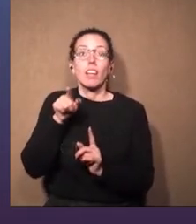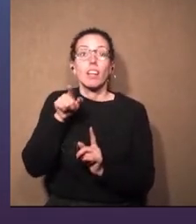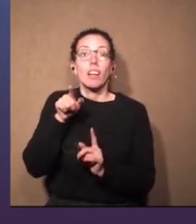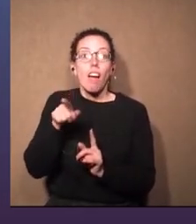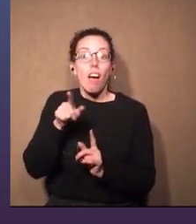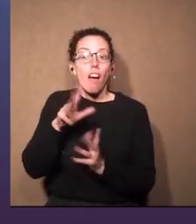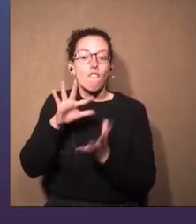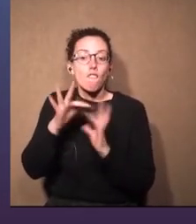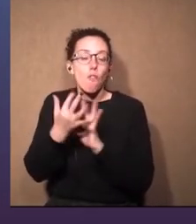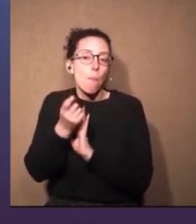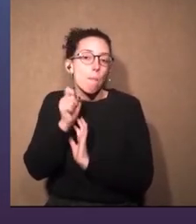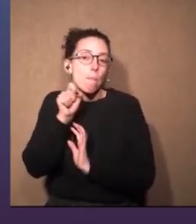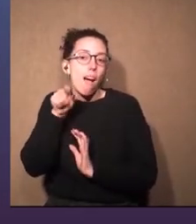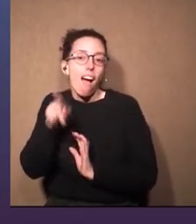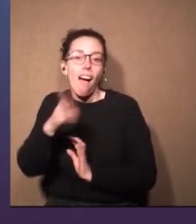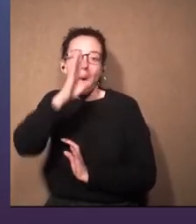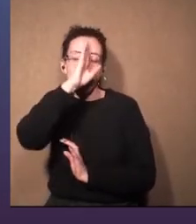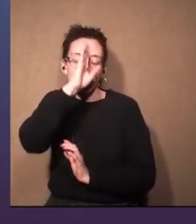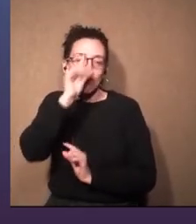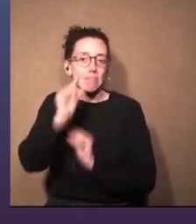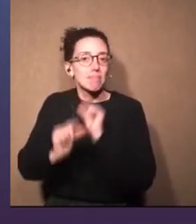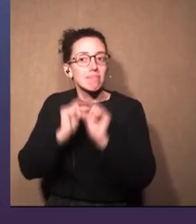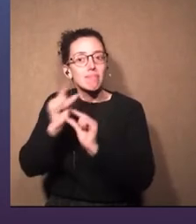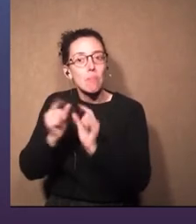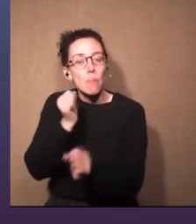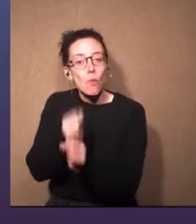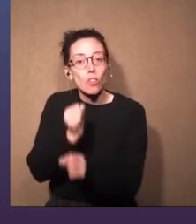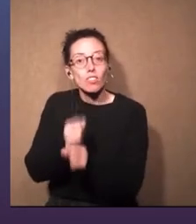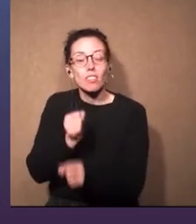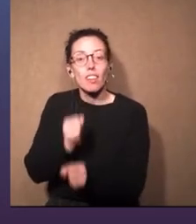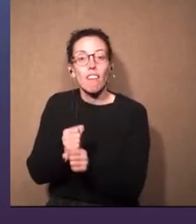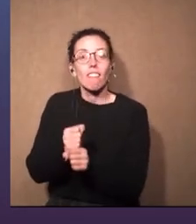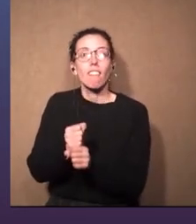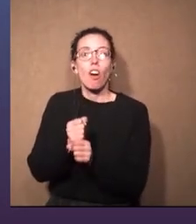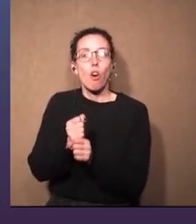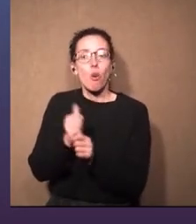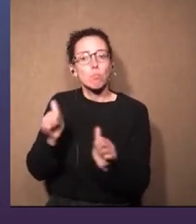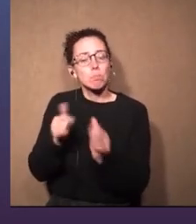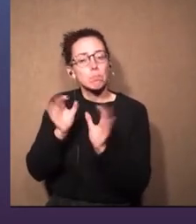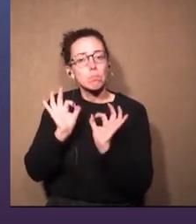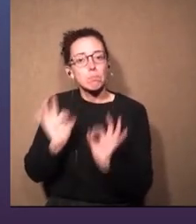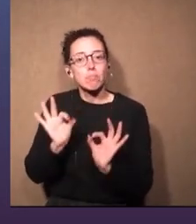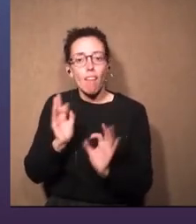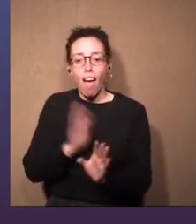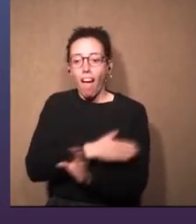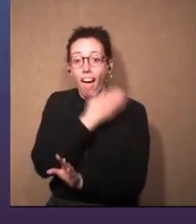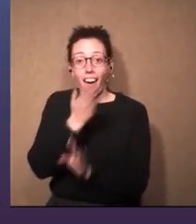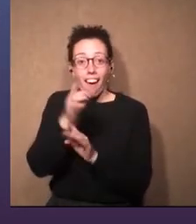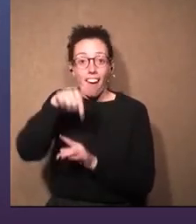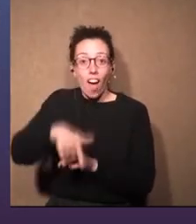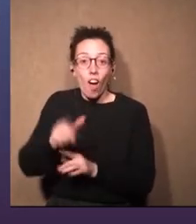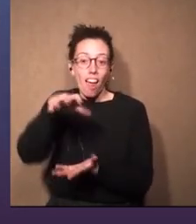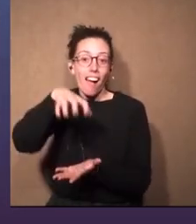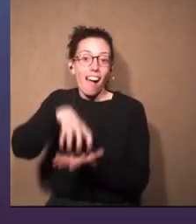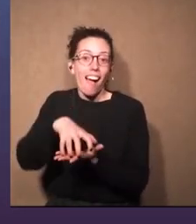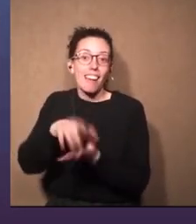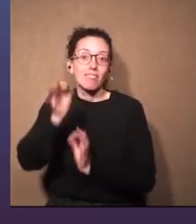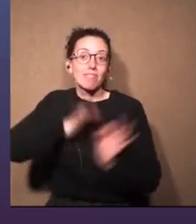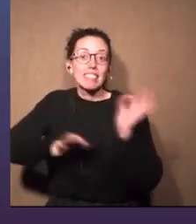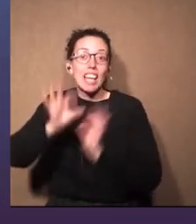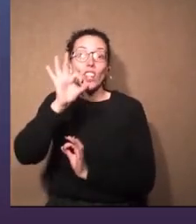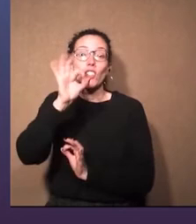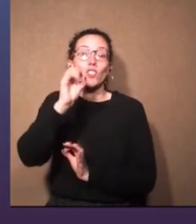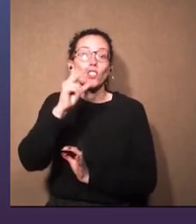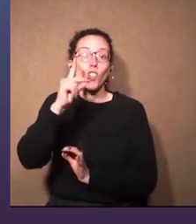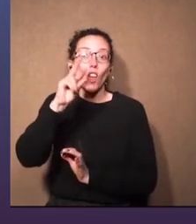forma fue así, aprendiéndolo el oficio, y hasta que ahora estoy acá en el auditorio.